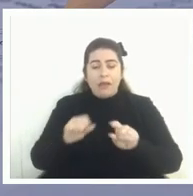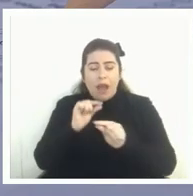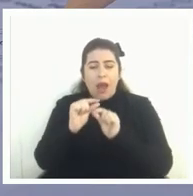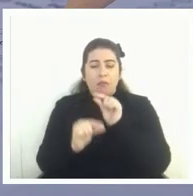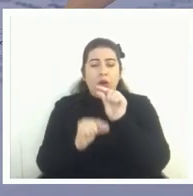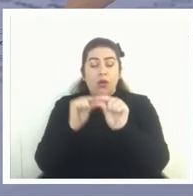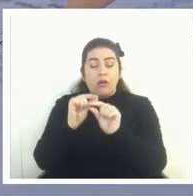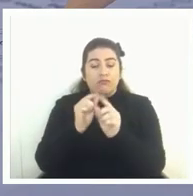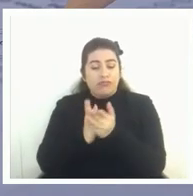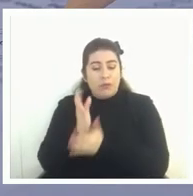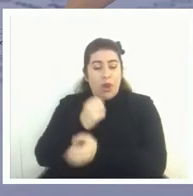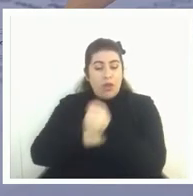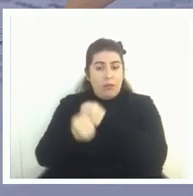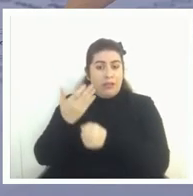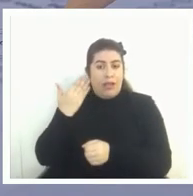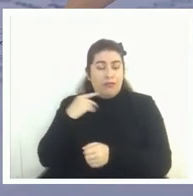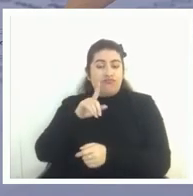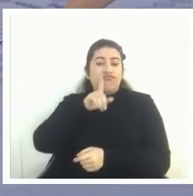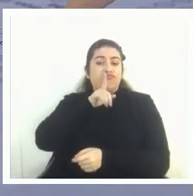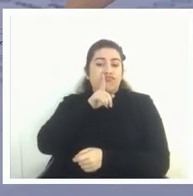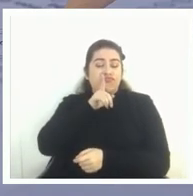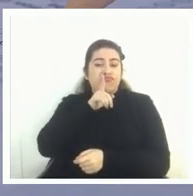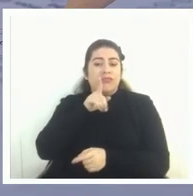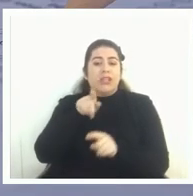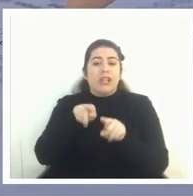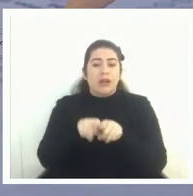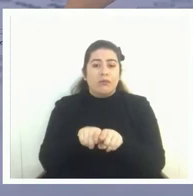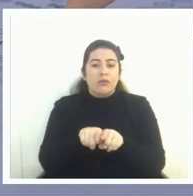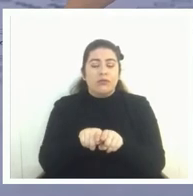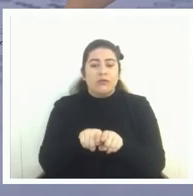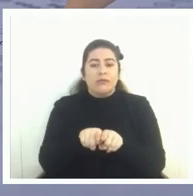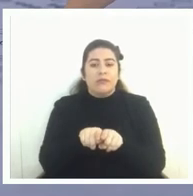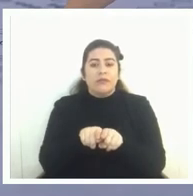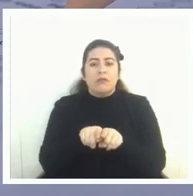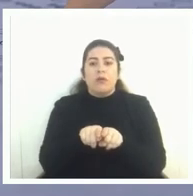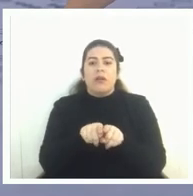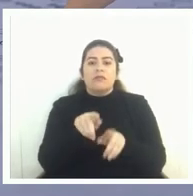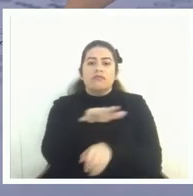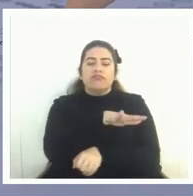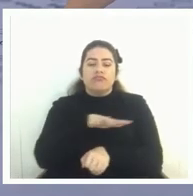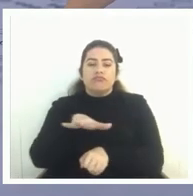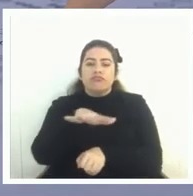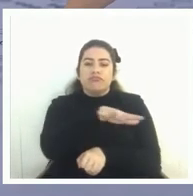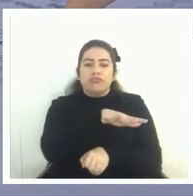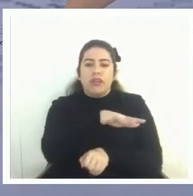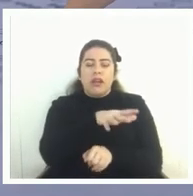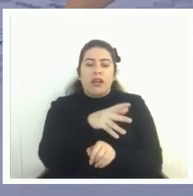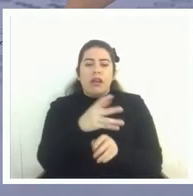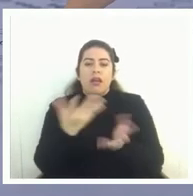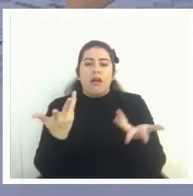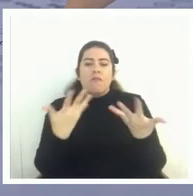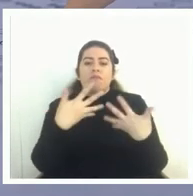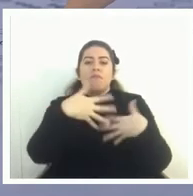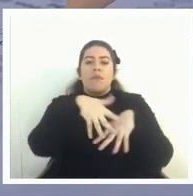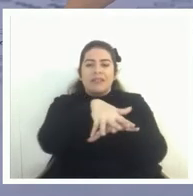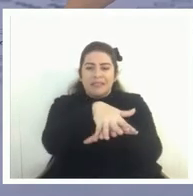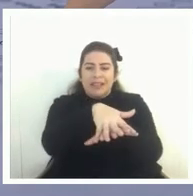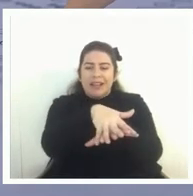pasado recién tenemos este o de que podemos usar condiciones que mezclen que mezclen también